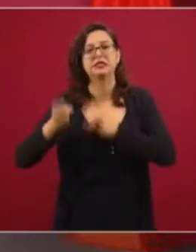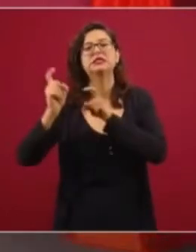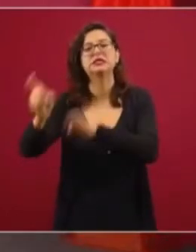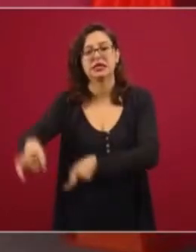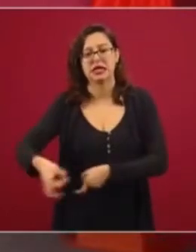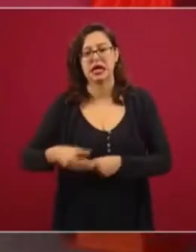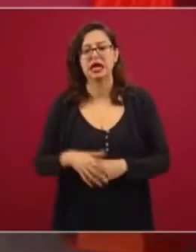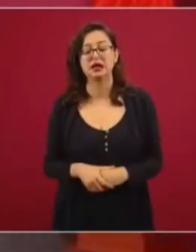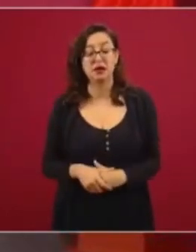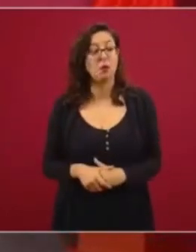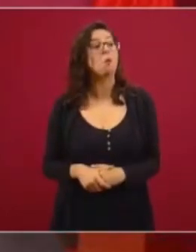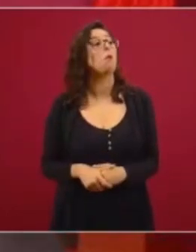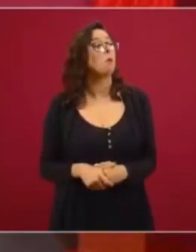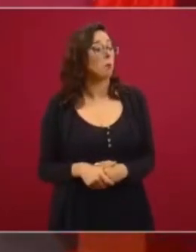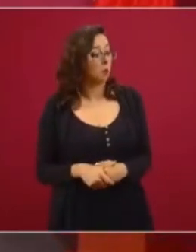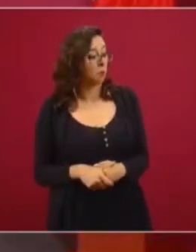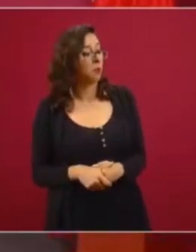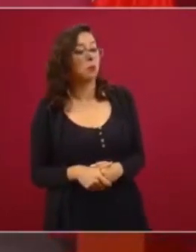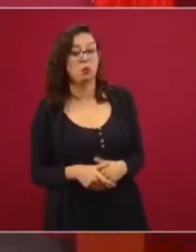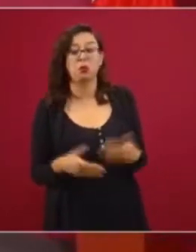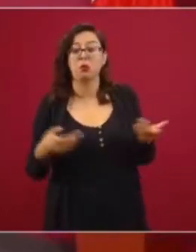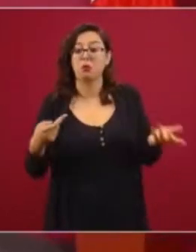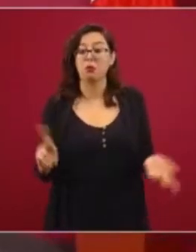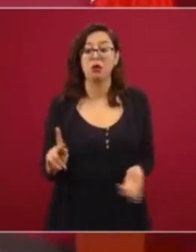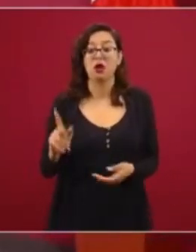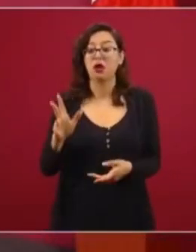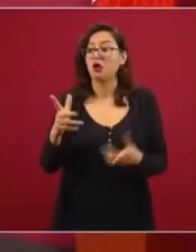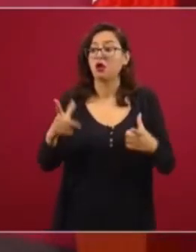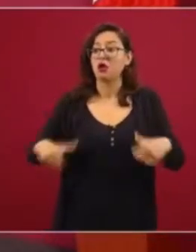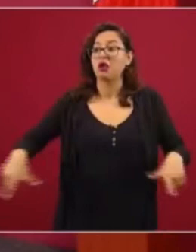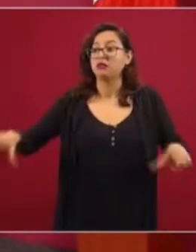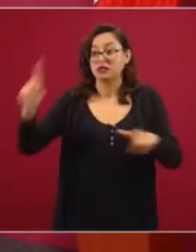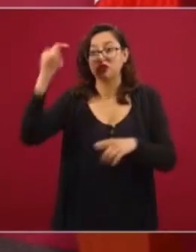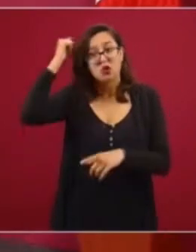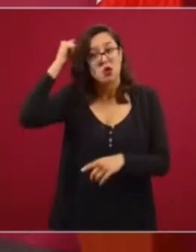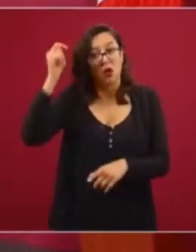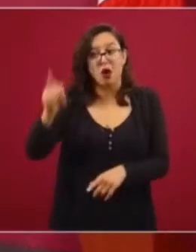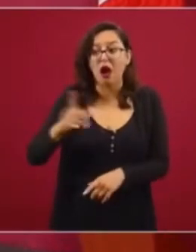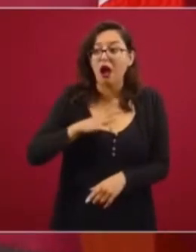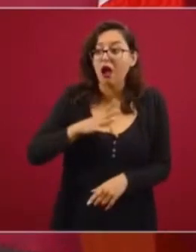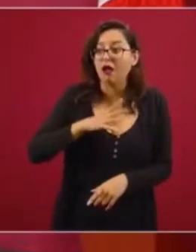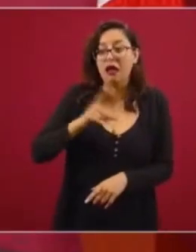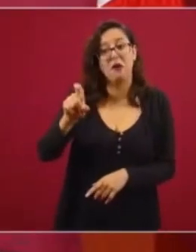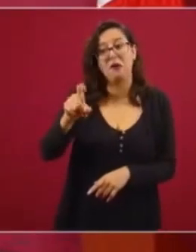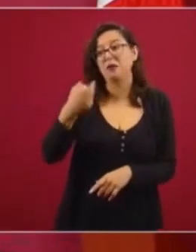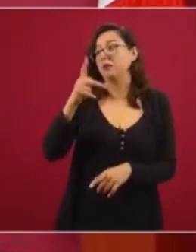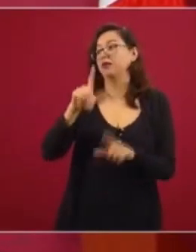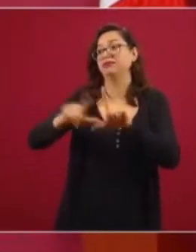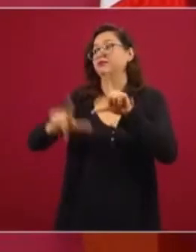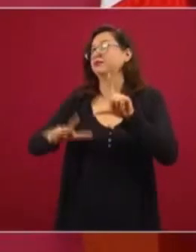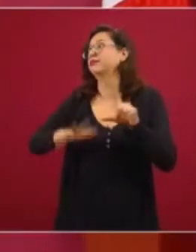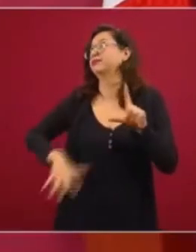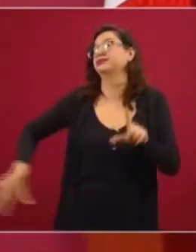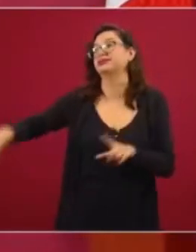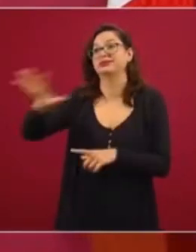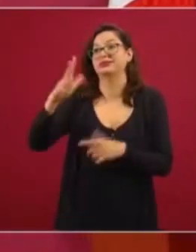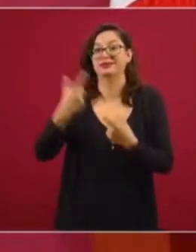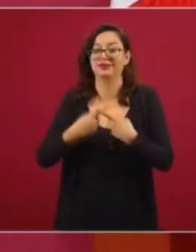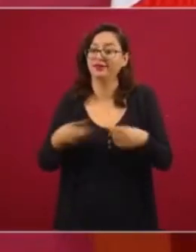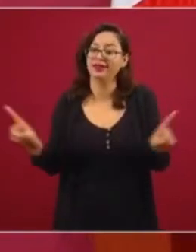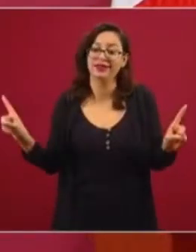Sí, pero si no es Texcoco, que allá hay agua, si